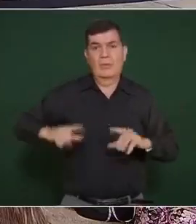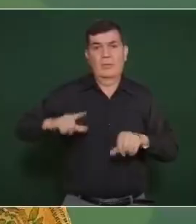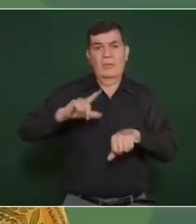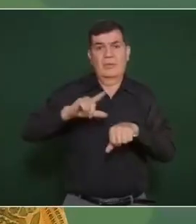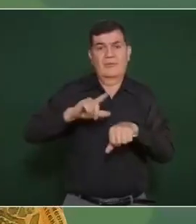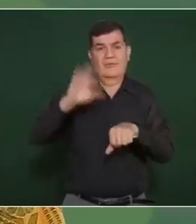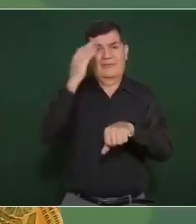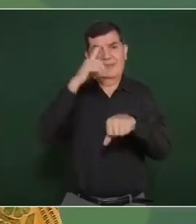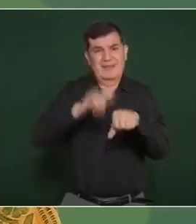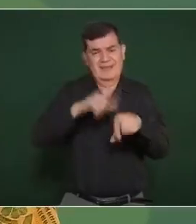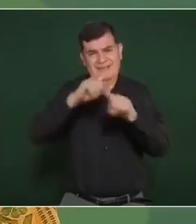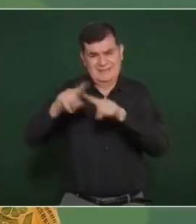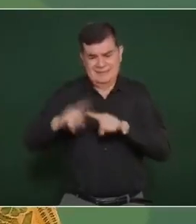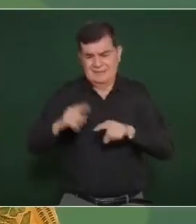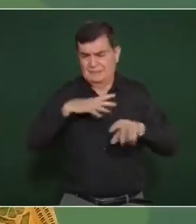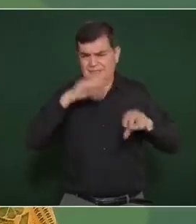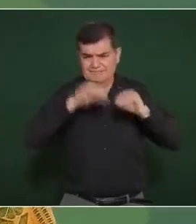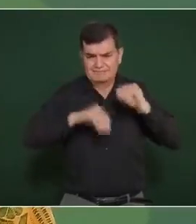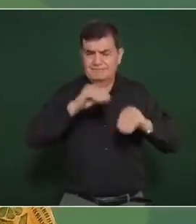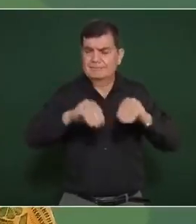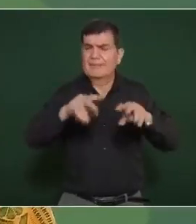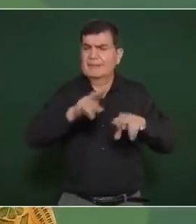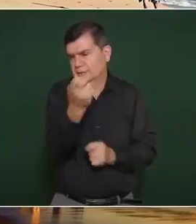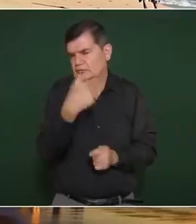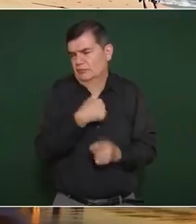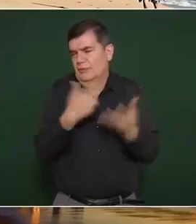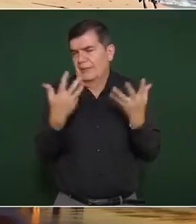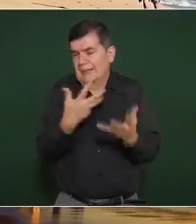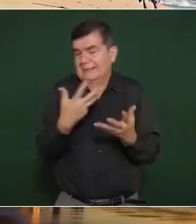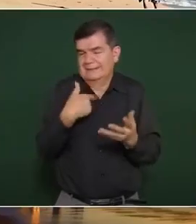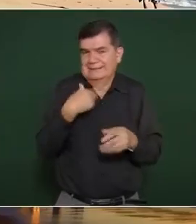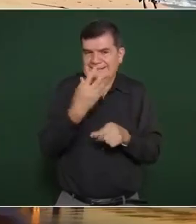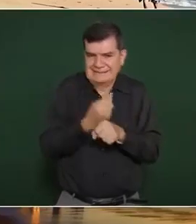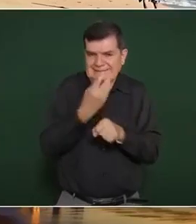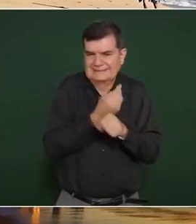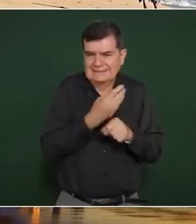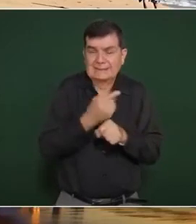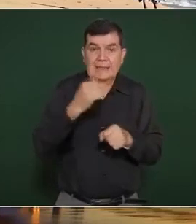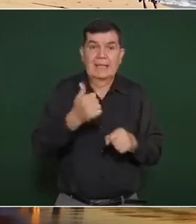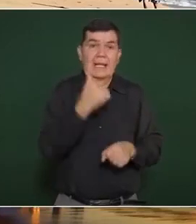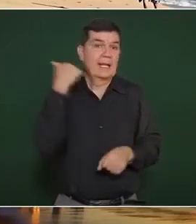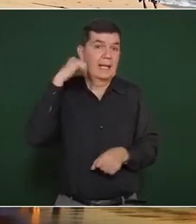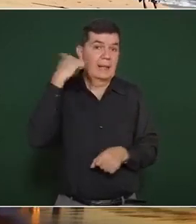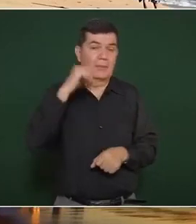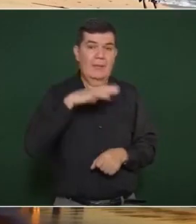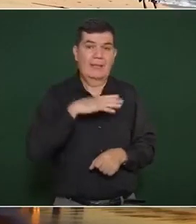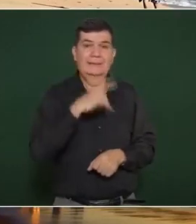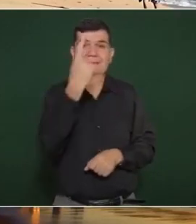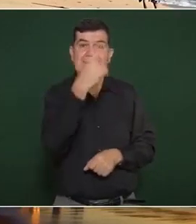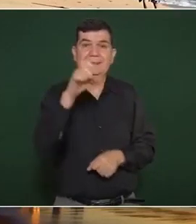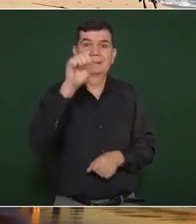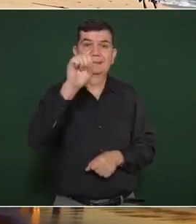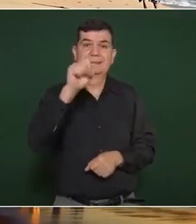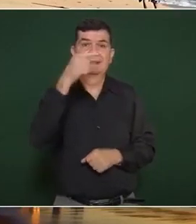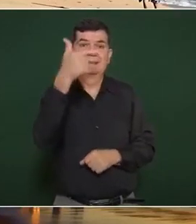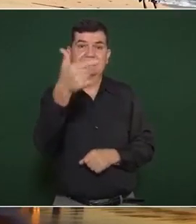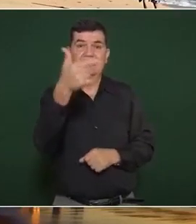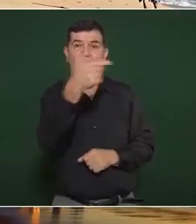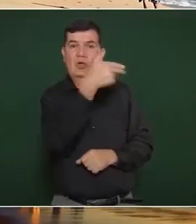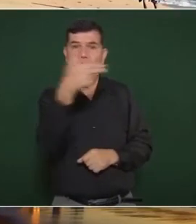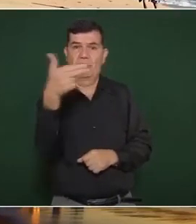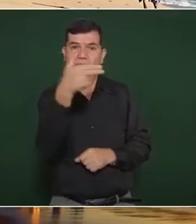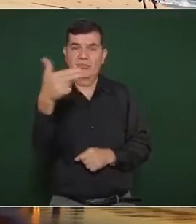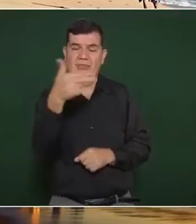económica de todos los sectores, y en cuanto a eventos turísticos, se tiene proyectado una derrama económica al primer trimestre de